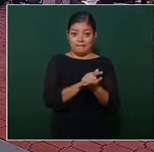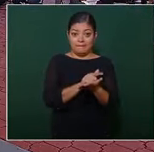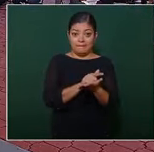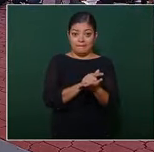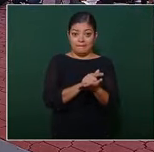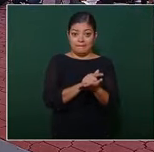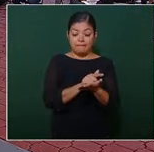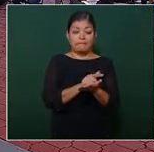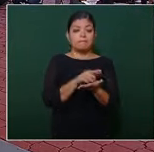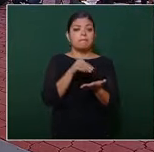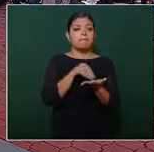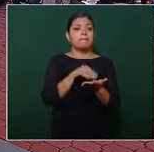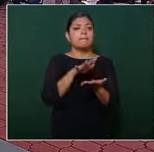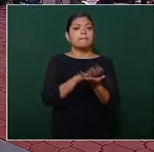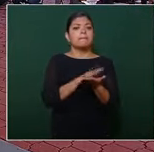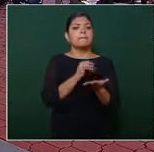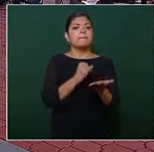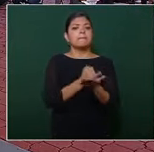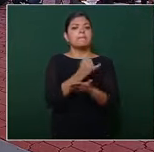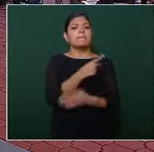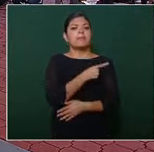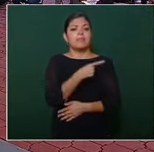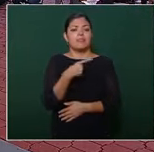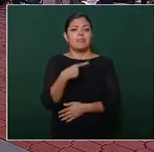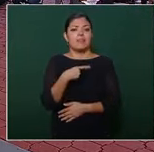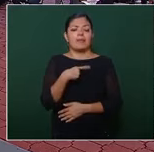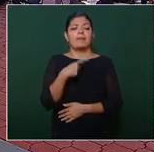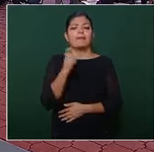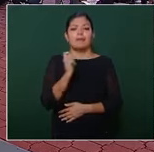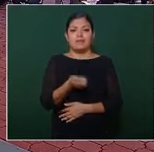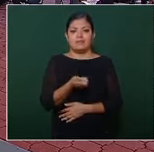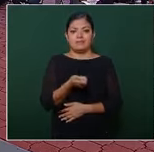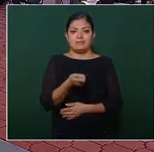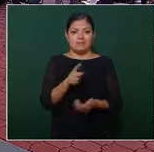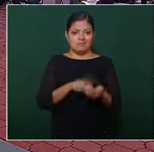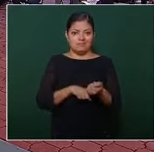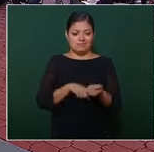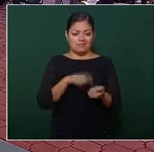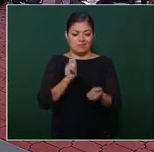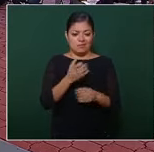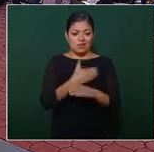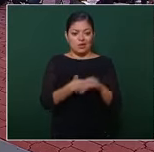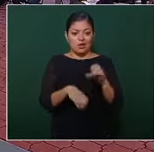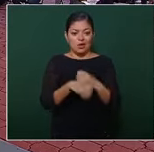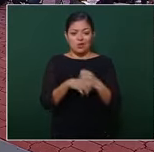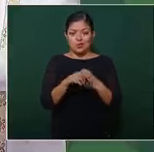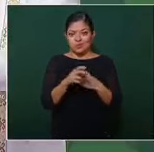establece la forma en que deben de explotarse sus recursos naturales